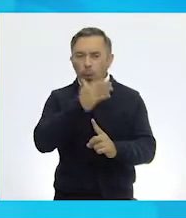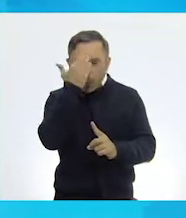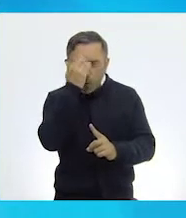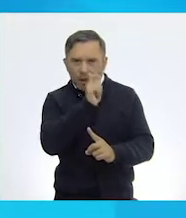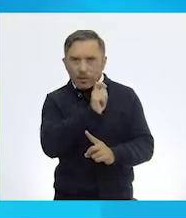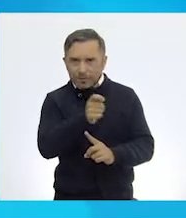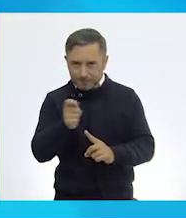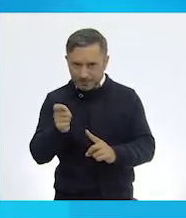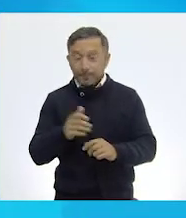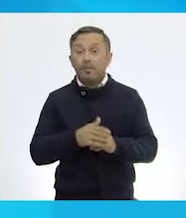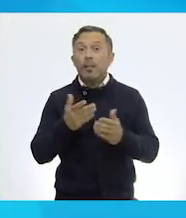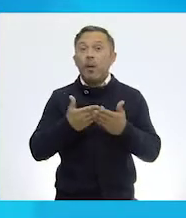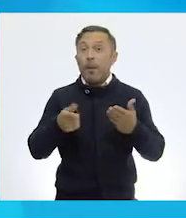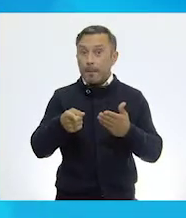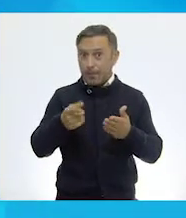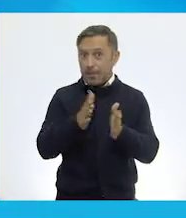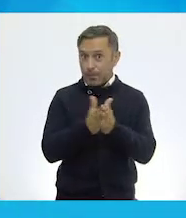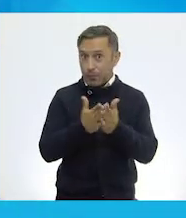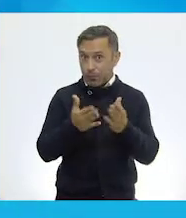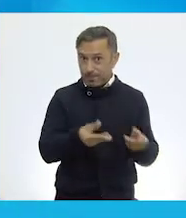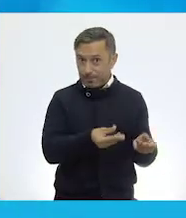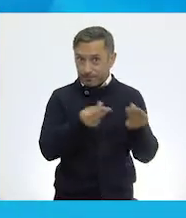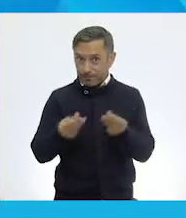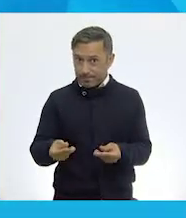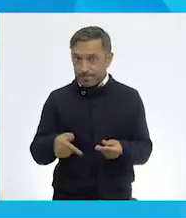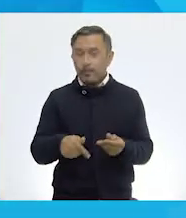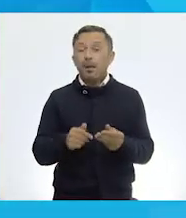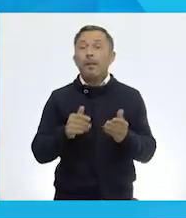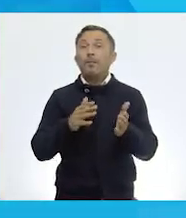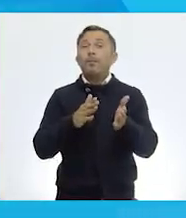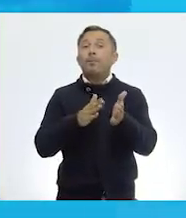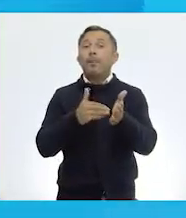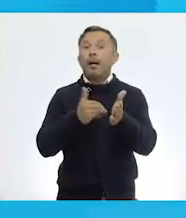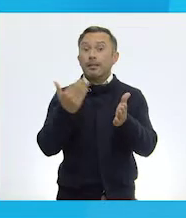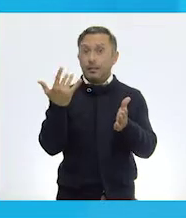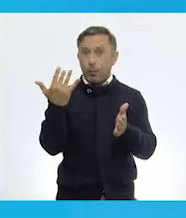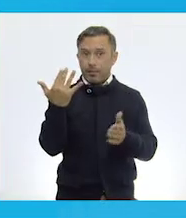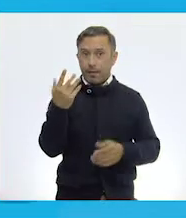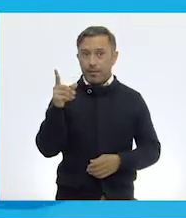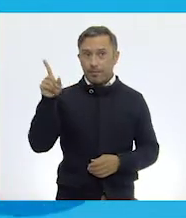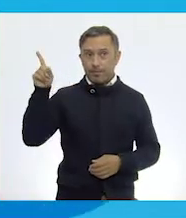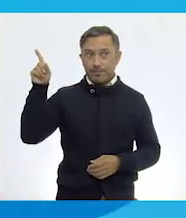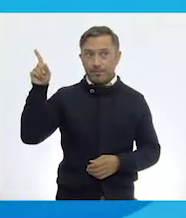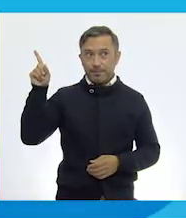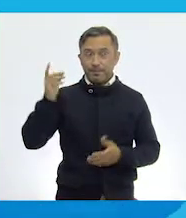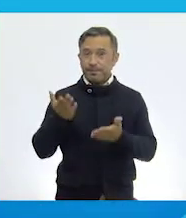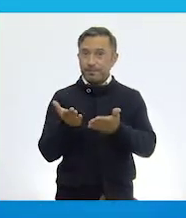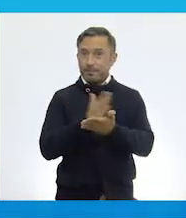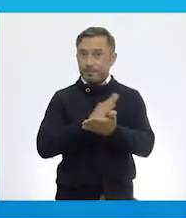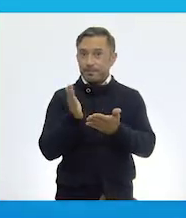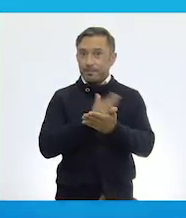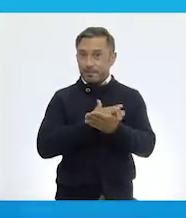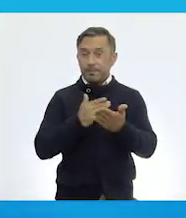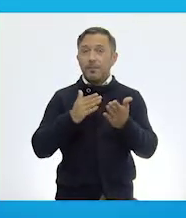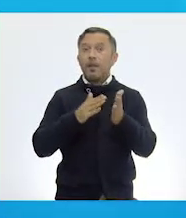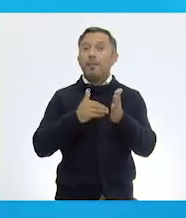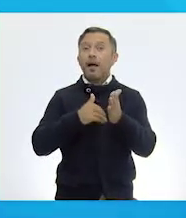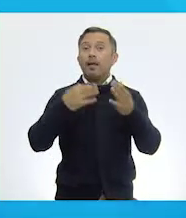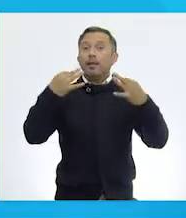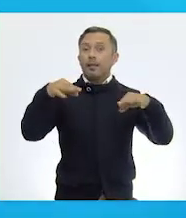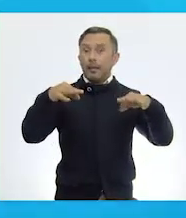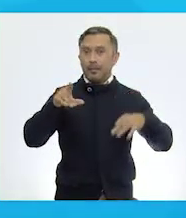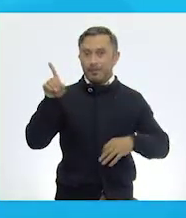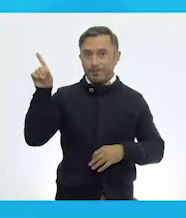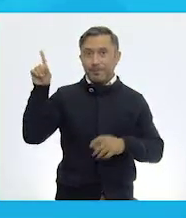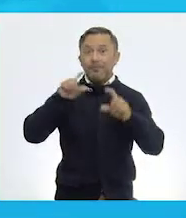y en la página 50 vamos a encontrar esta página que nos dice como título